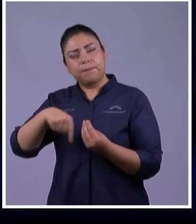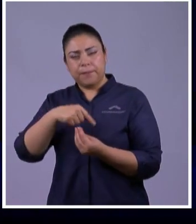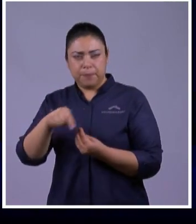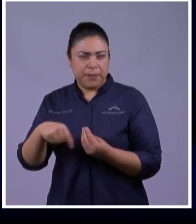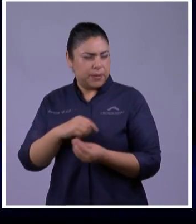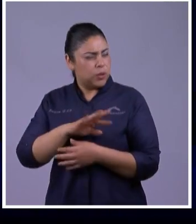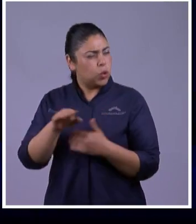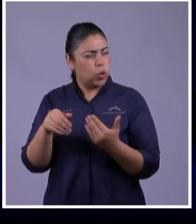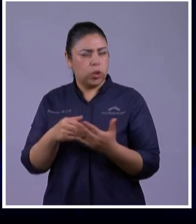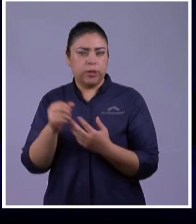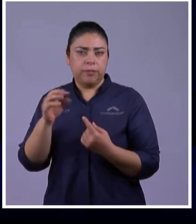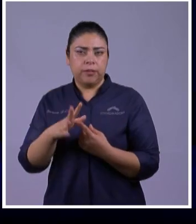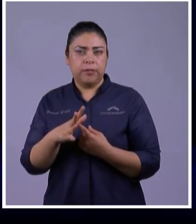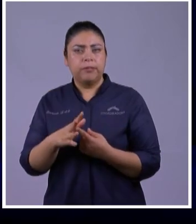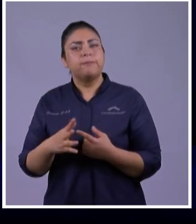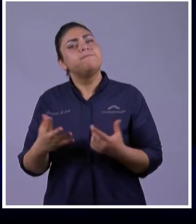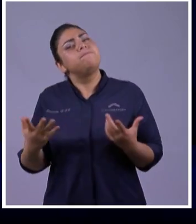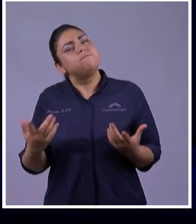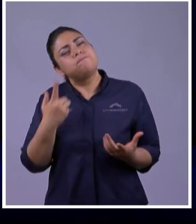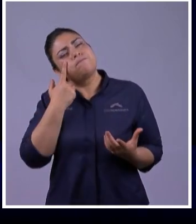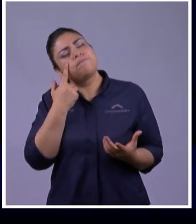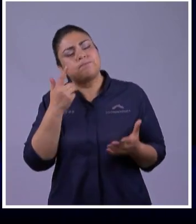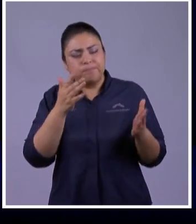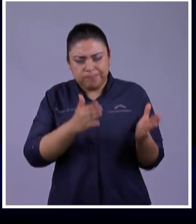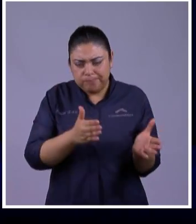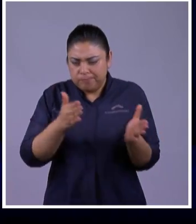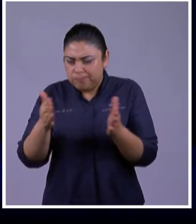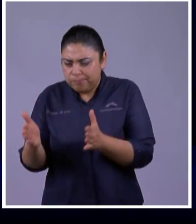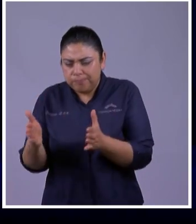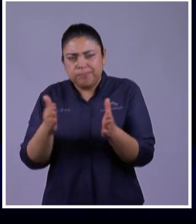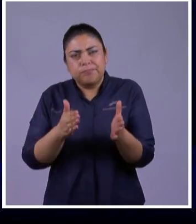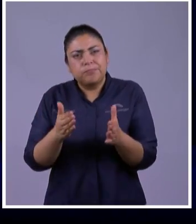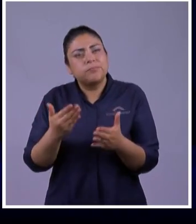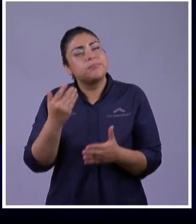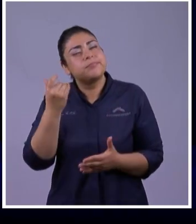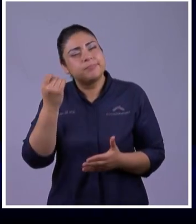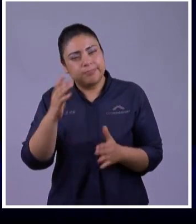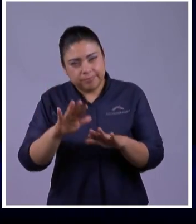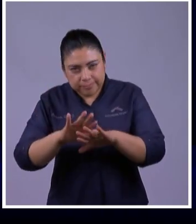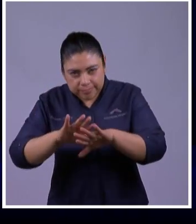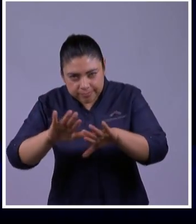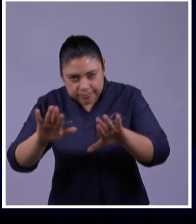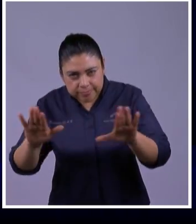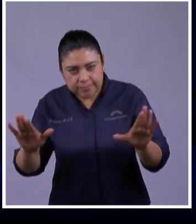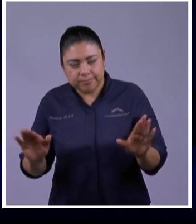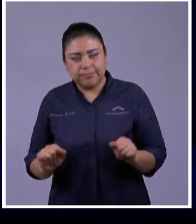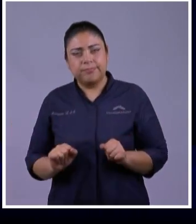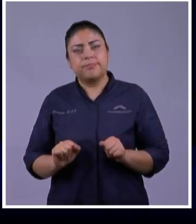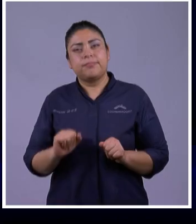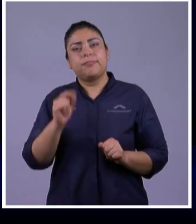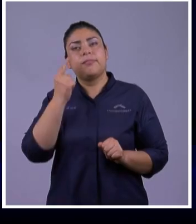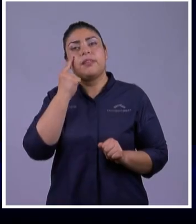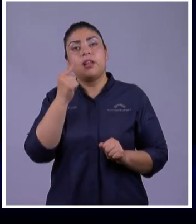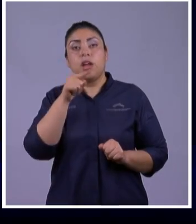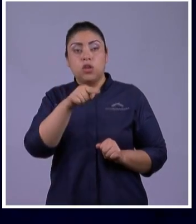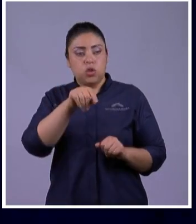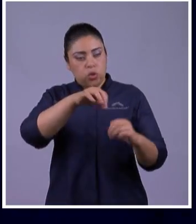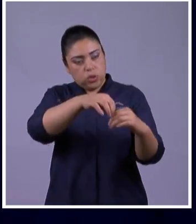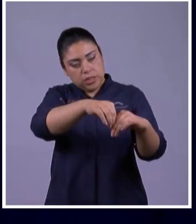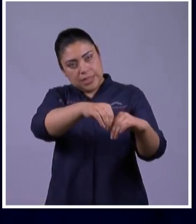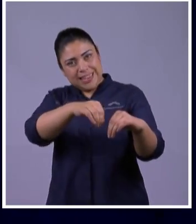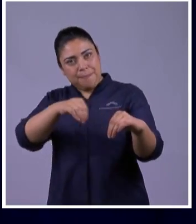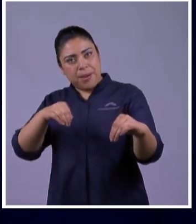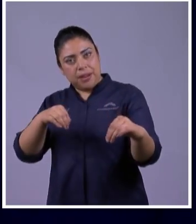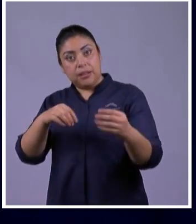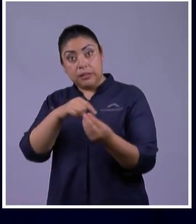¿Qué tiene que ver este verso aquí? Dice Vete de la tierra de tu parentela A la tierra que te mostraré Haré de ti una nación